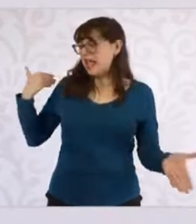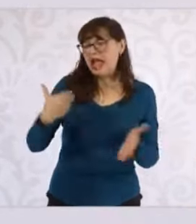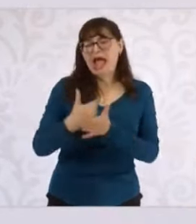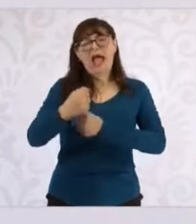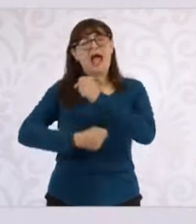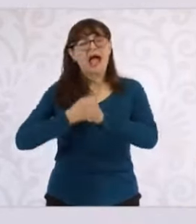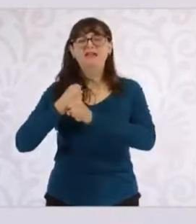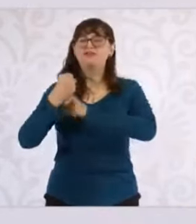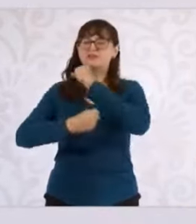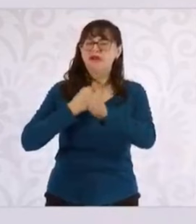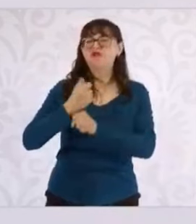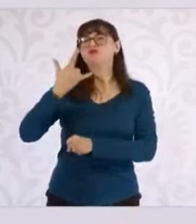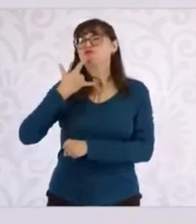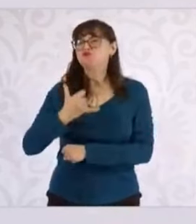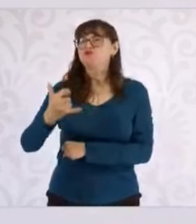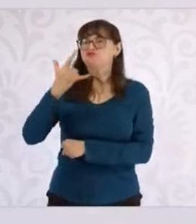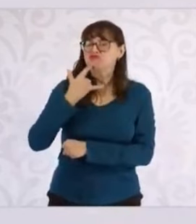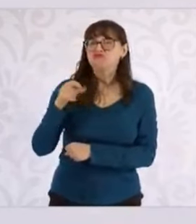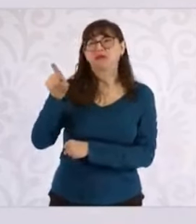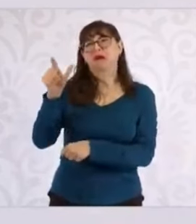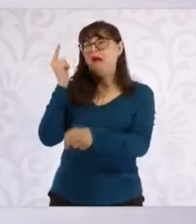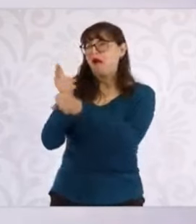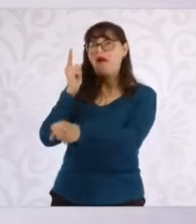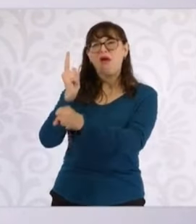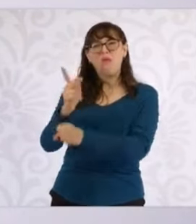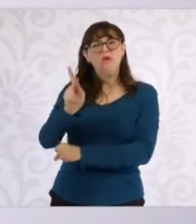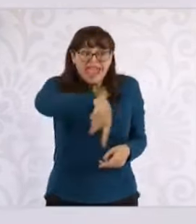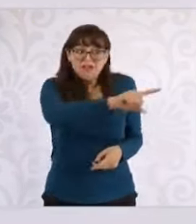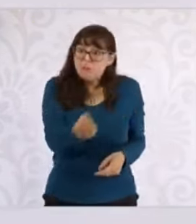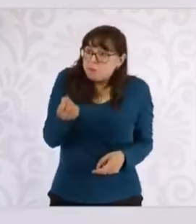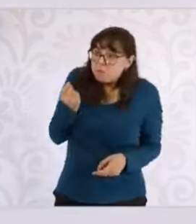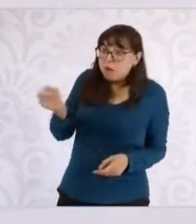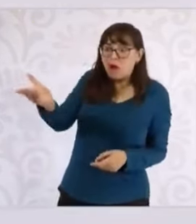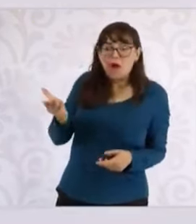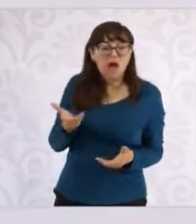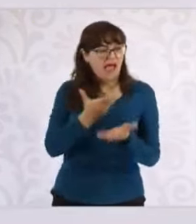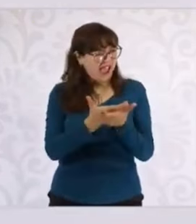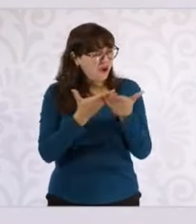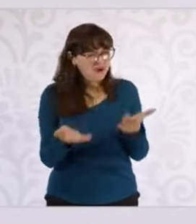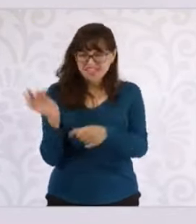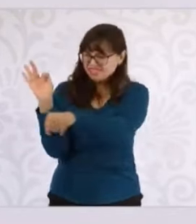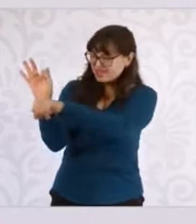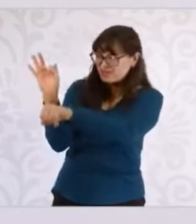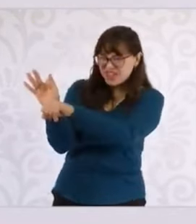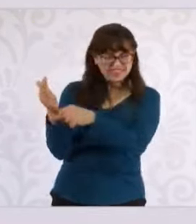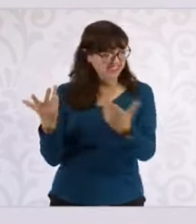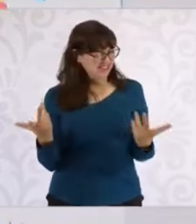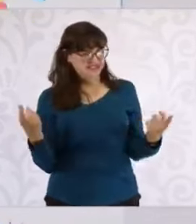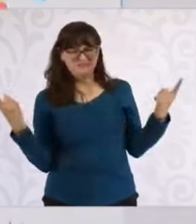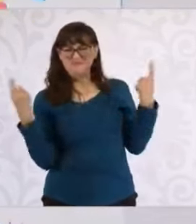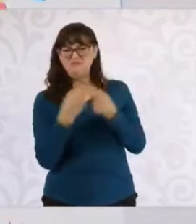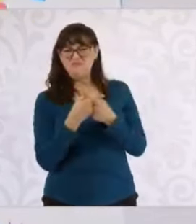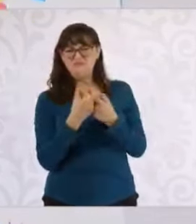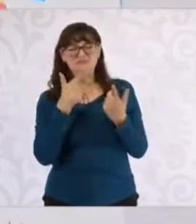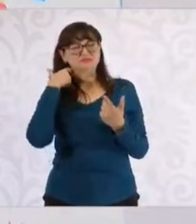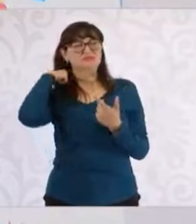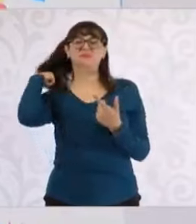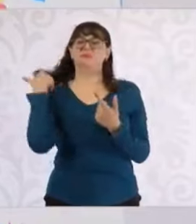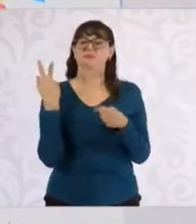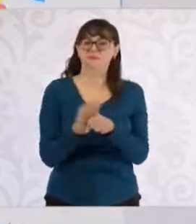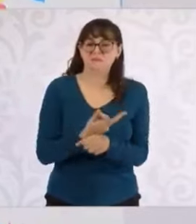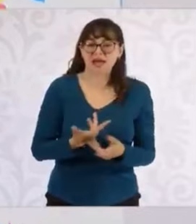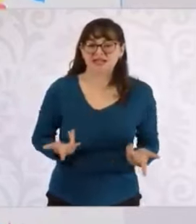los privilegios que imperan en el poder judicial de la Federación. Entonces, parece que es un asunto entre algunos ministros de la Corte